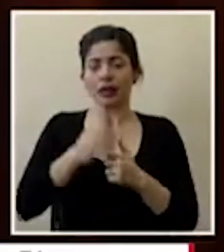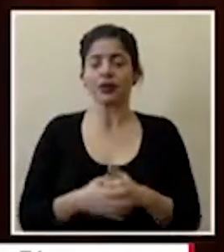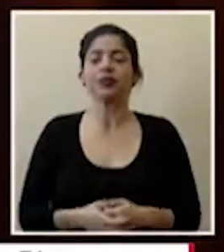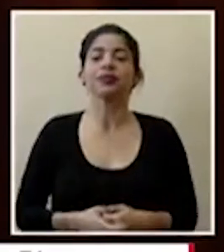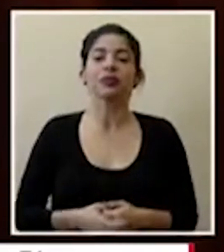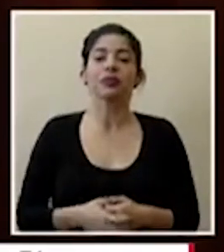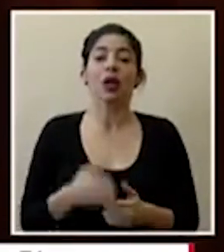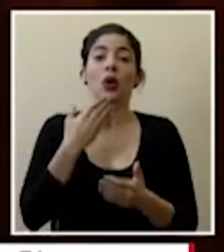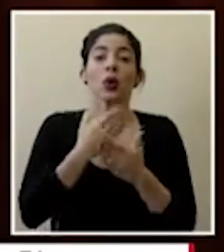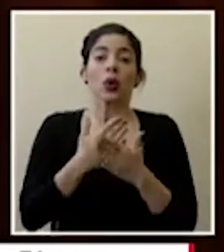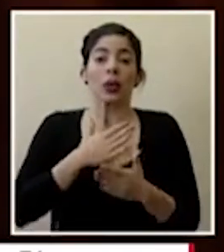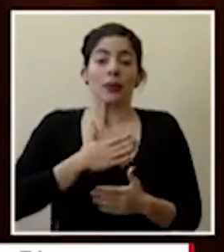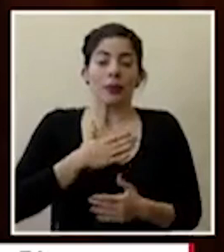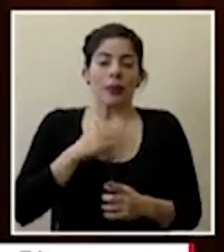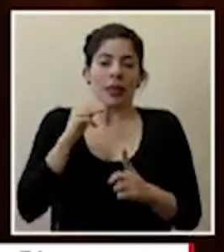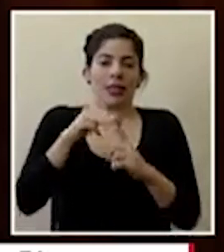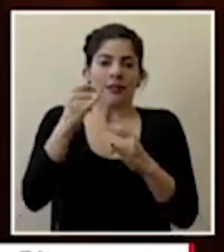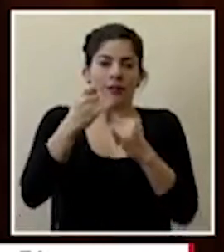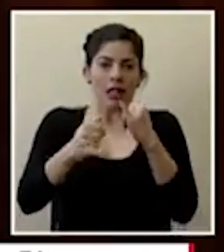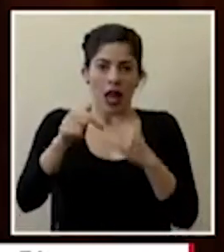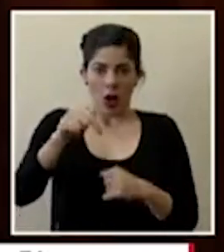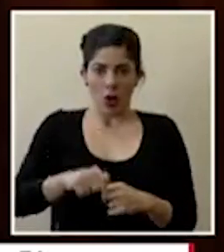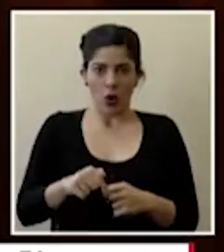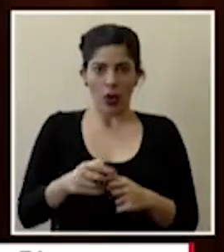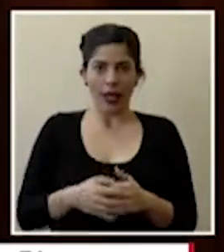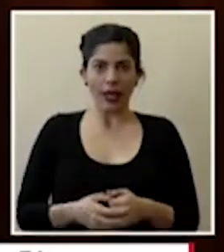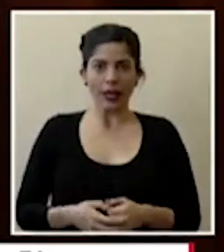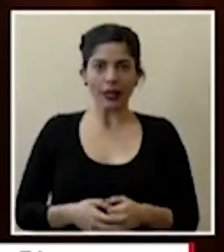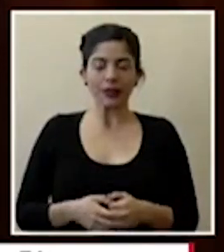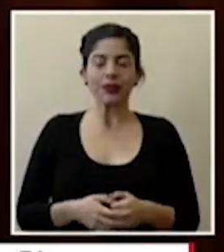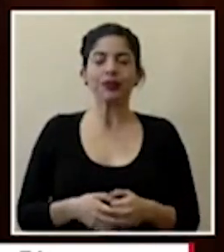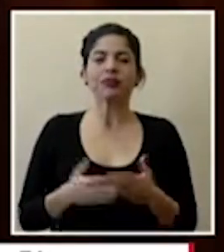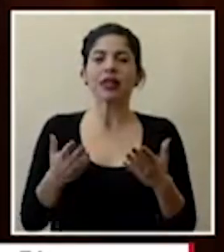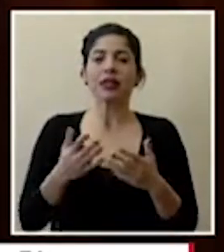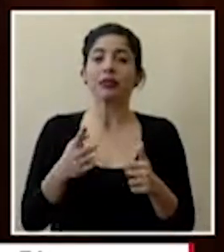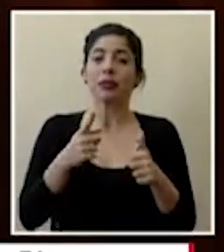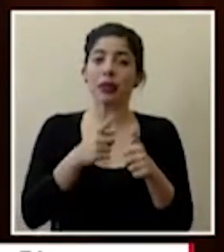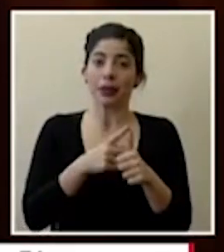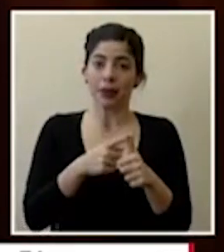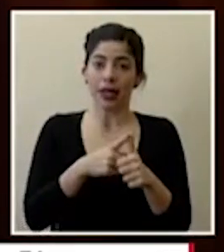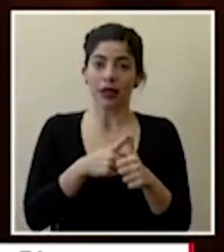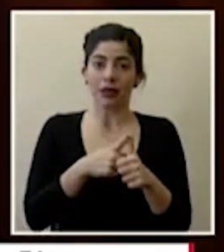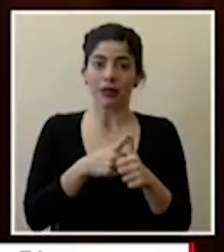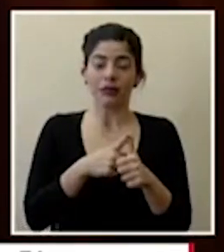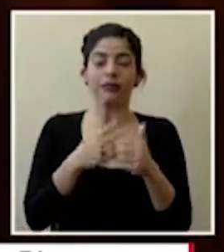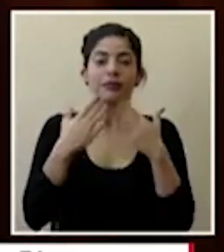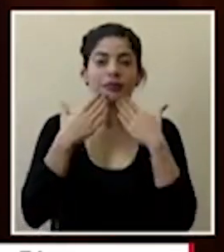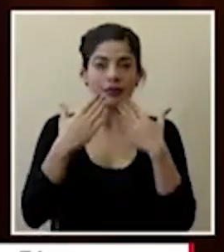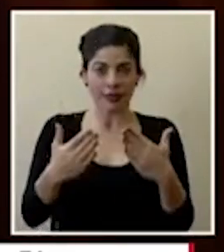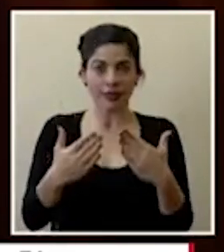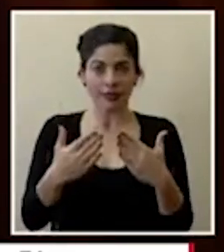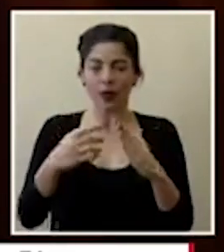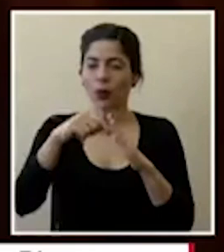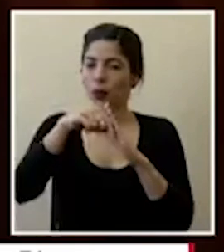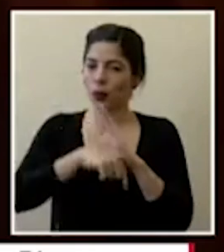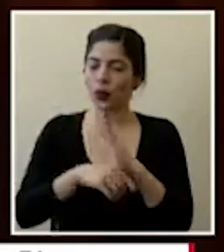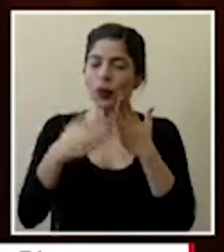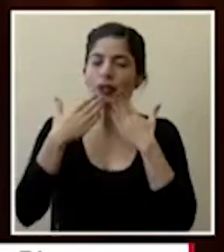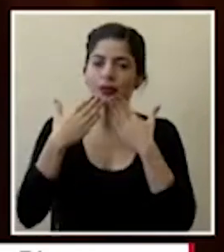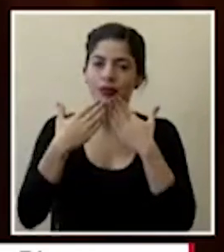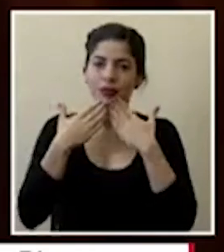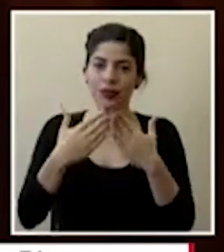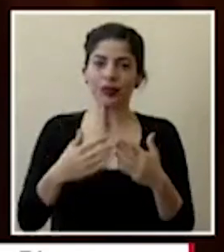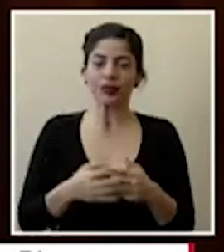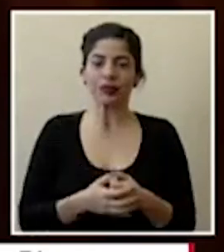bueno mi mensaje final del día de hoy es primero agradecerle profundamente a